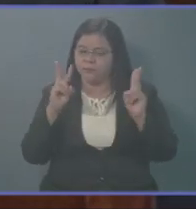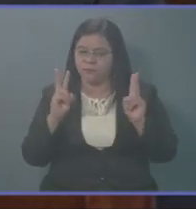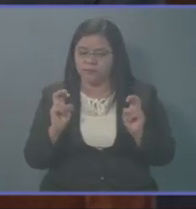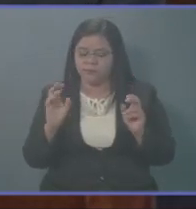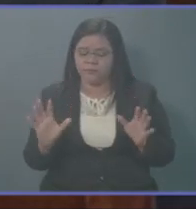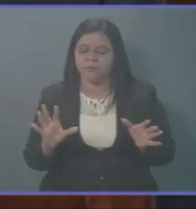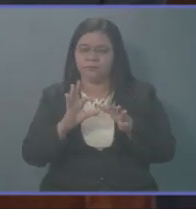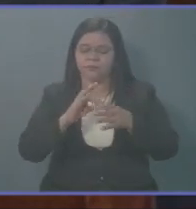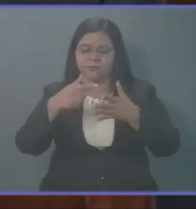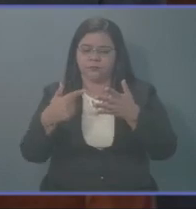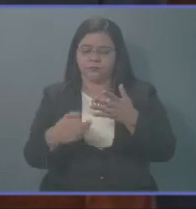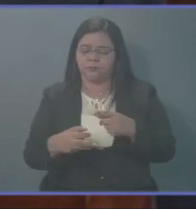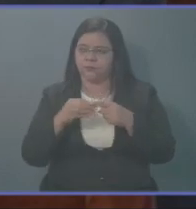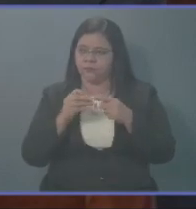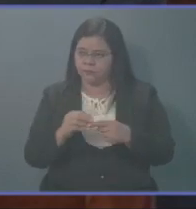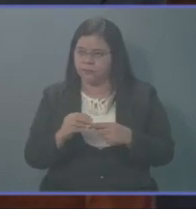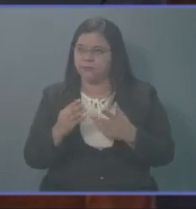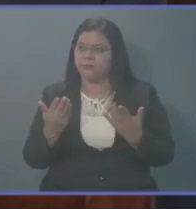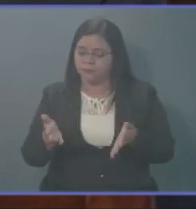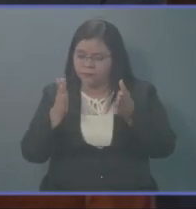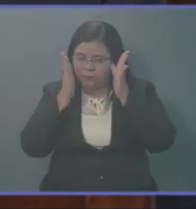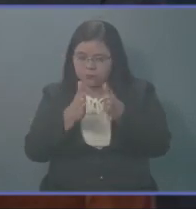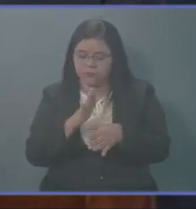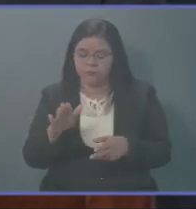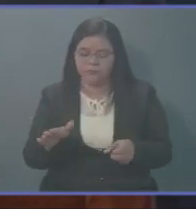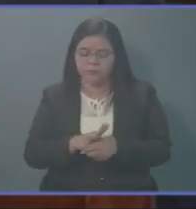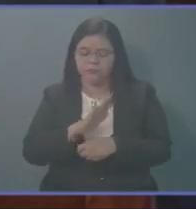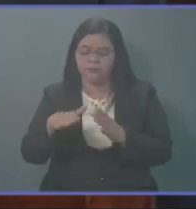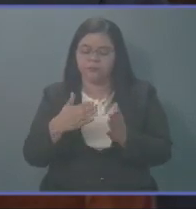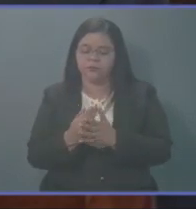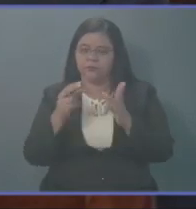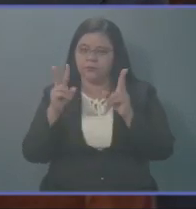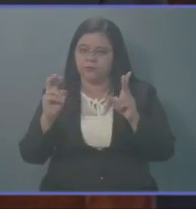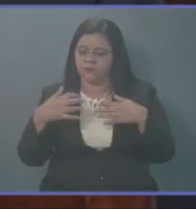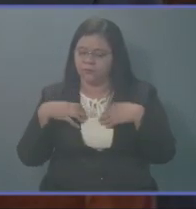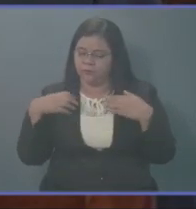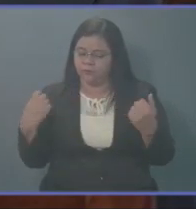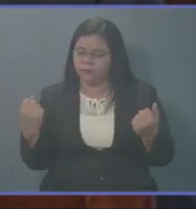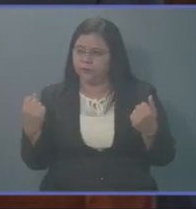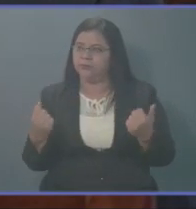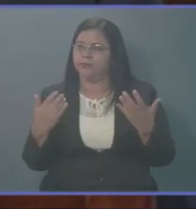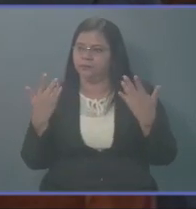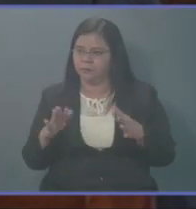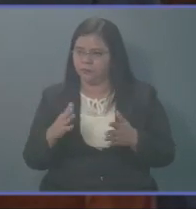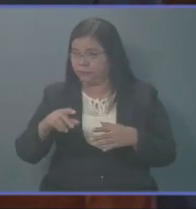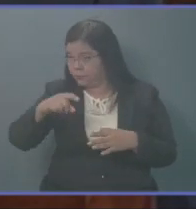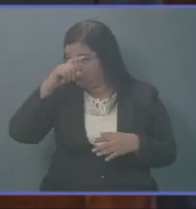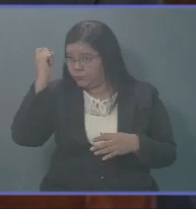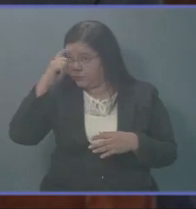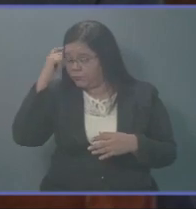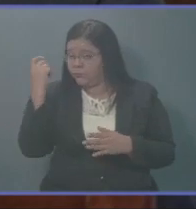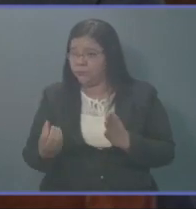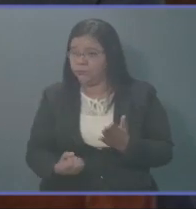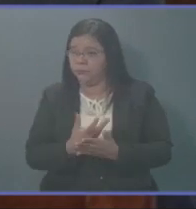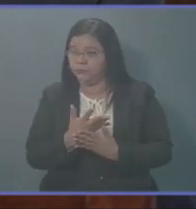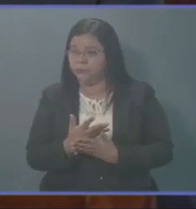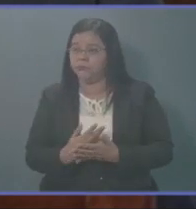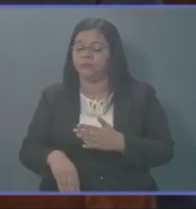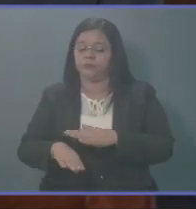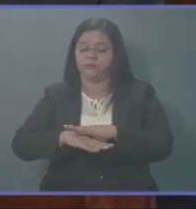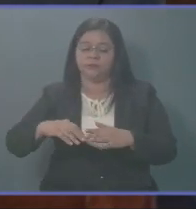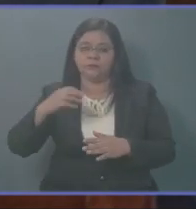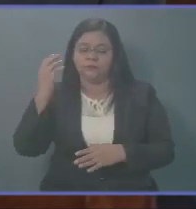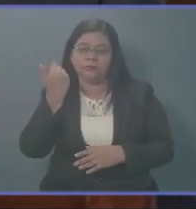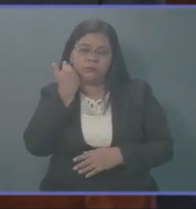Ley Especial Transitoria para la Atención Integral de la Salud y la reanudación de las labores en el marco de la